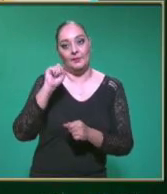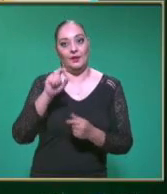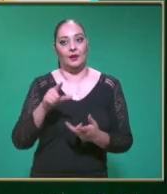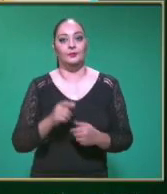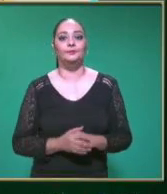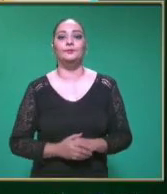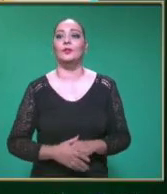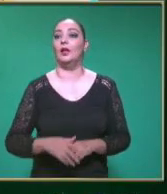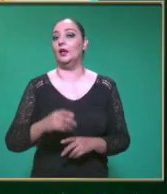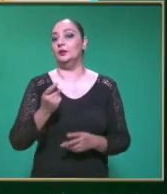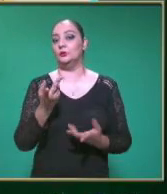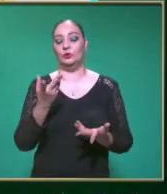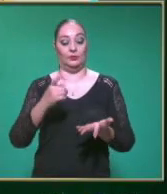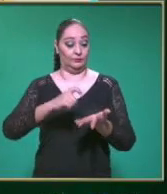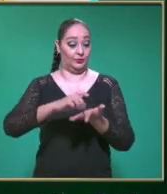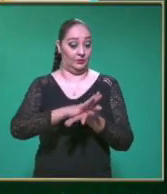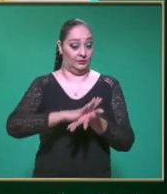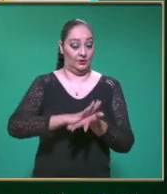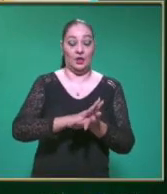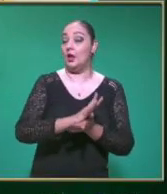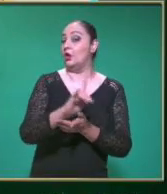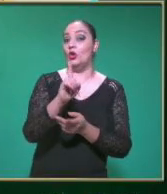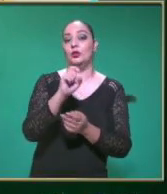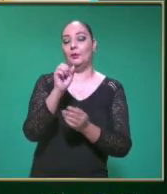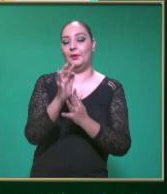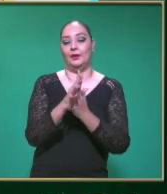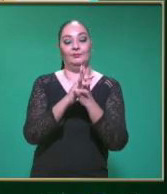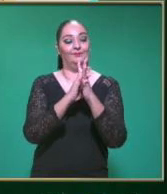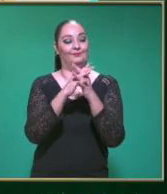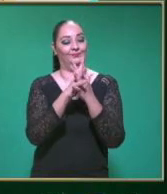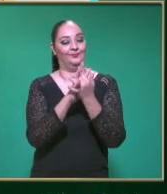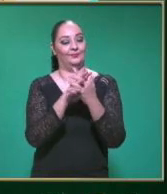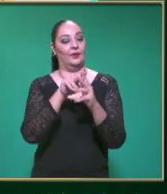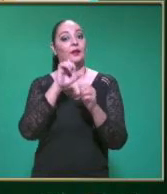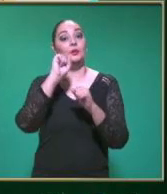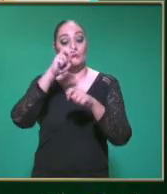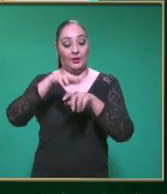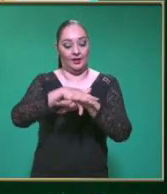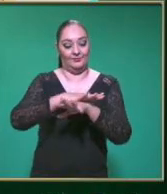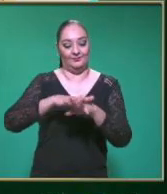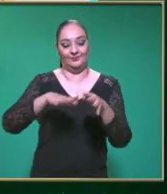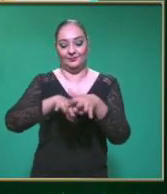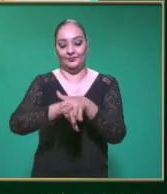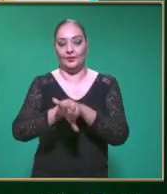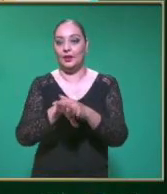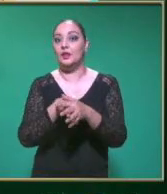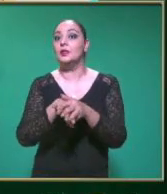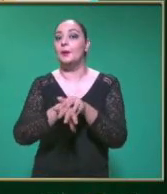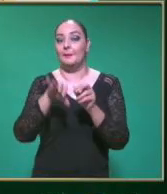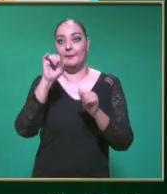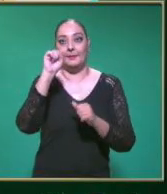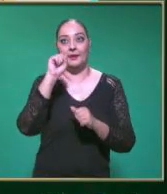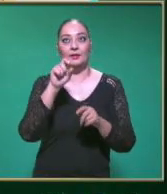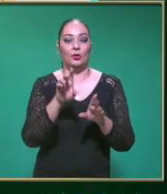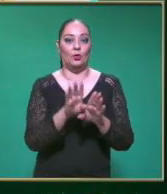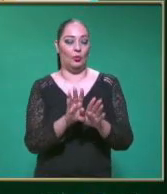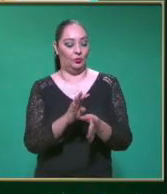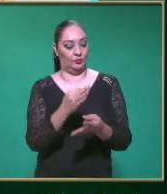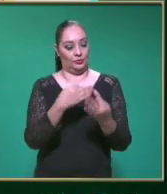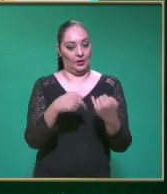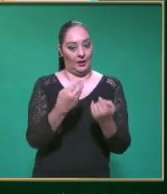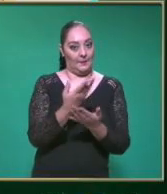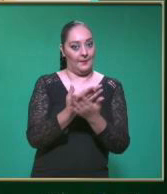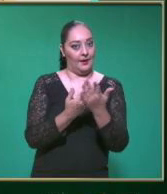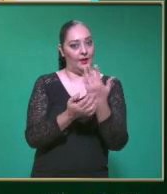nada más distribuirlo en las palmas Sino también en los dorsos, entre dedos Y en toda la superficie de la mano